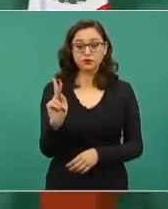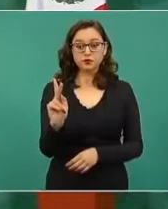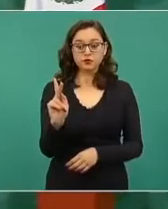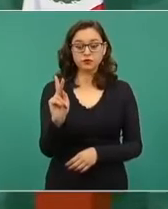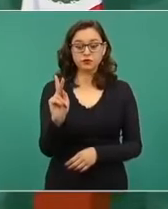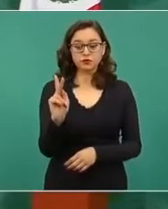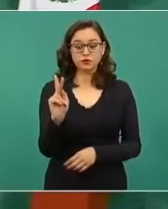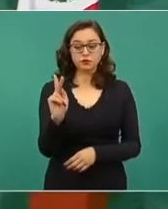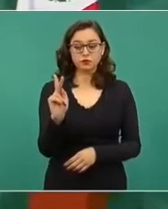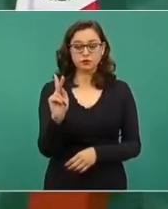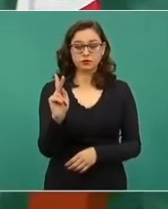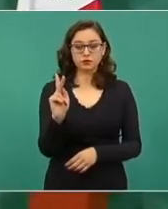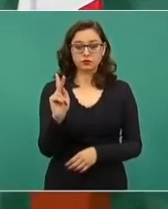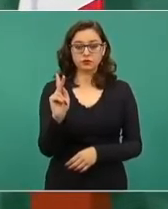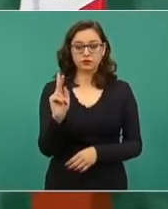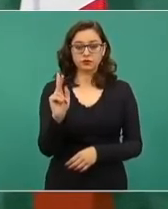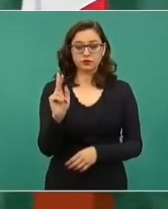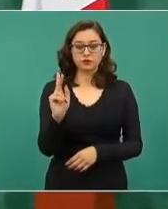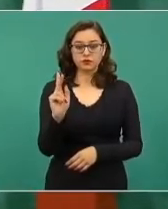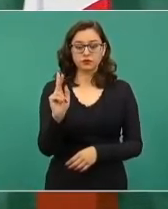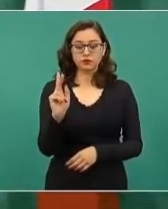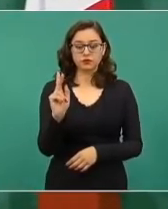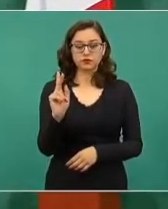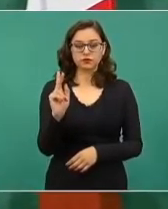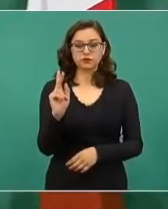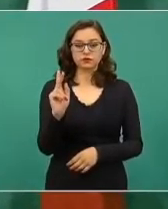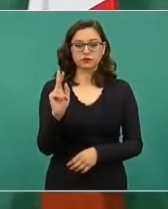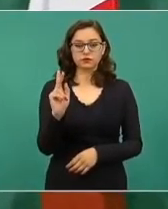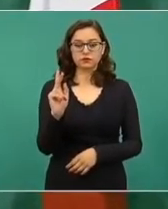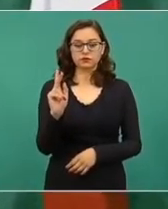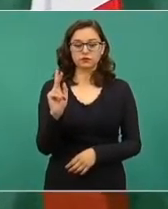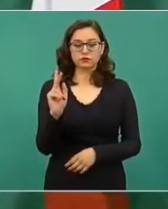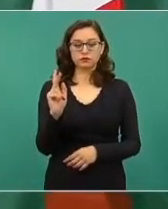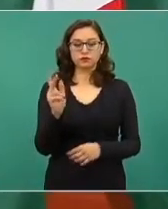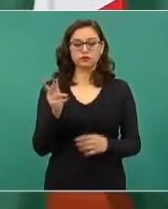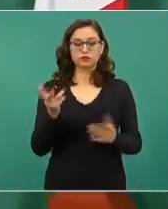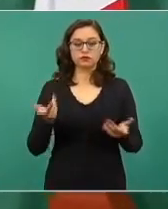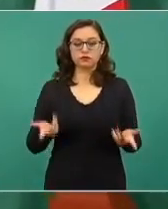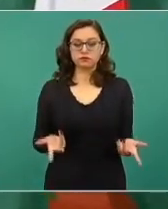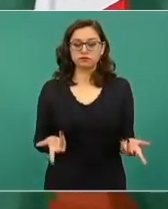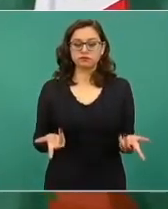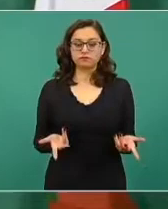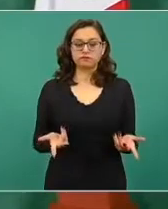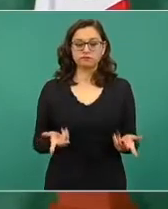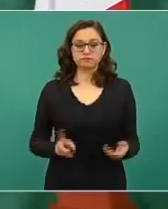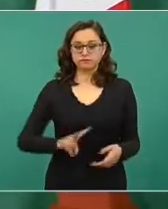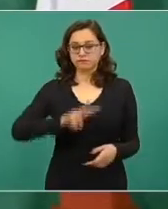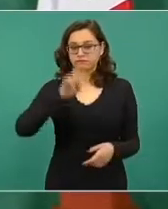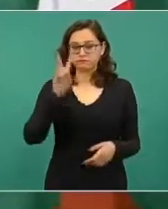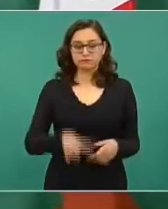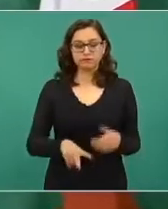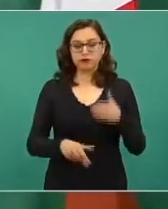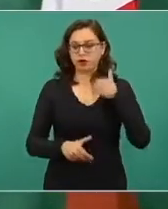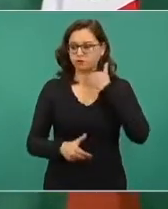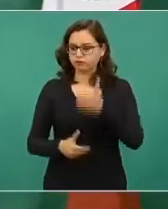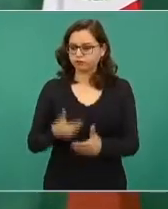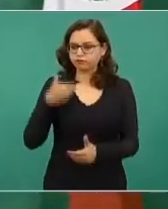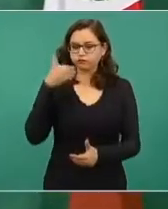Pero ese producto de todo un proceso